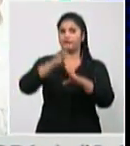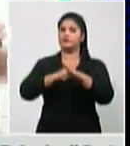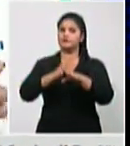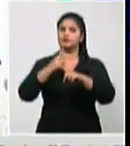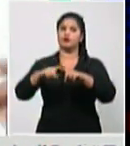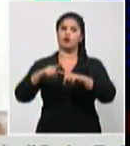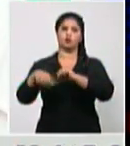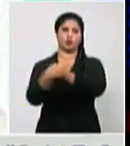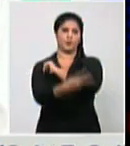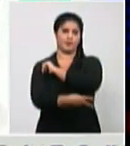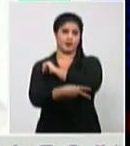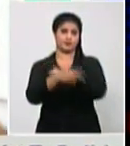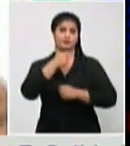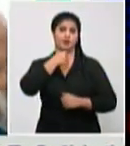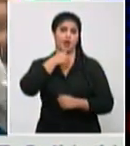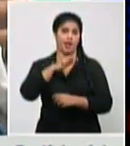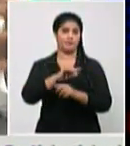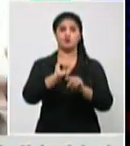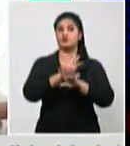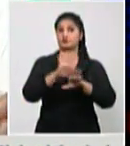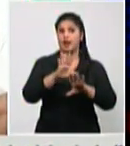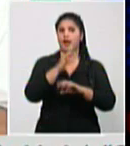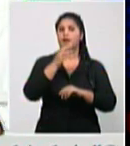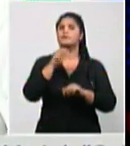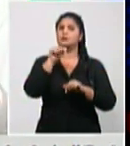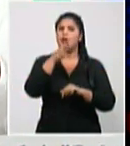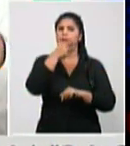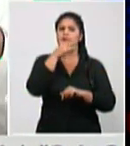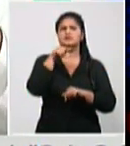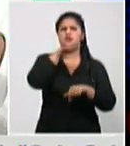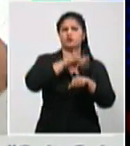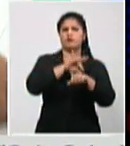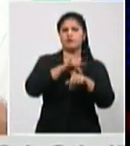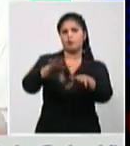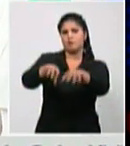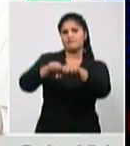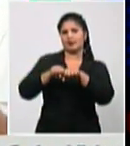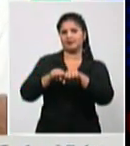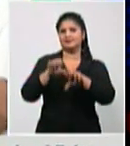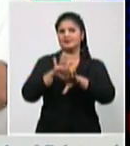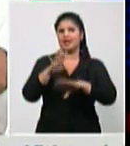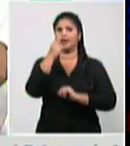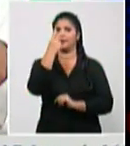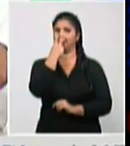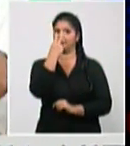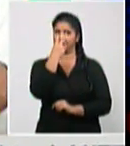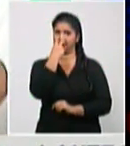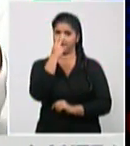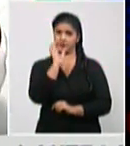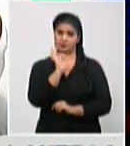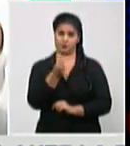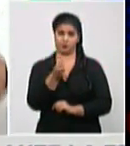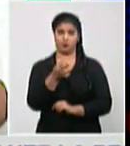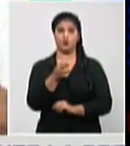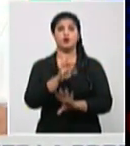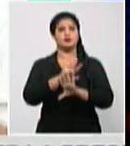que tú ingresas a veces como contacto a veces como sospechoso y cuando ya eres confirmado pues todavía más